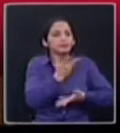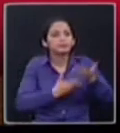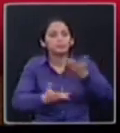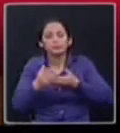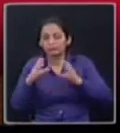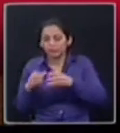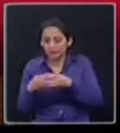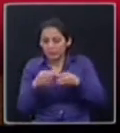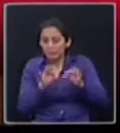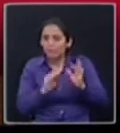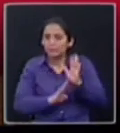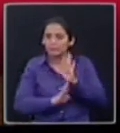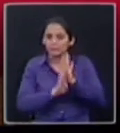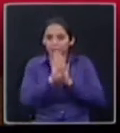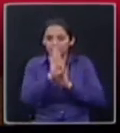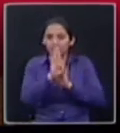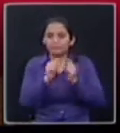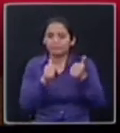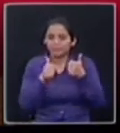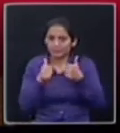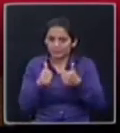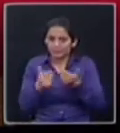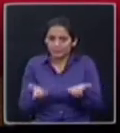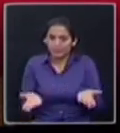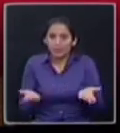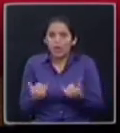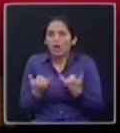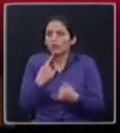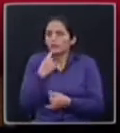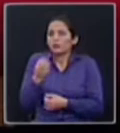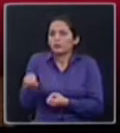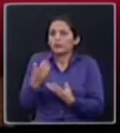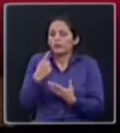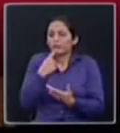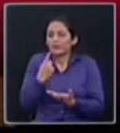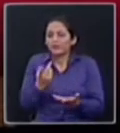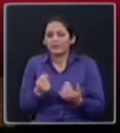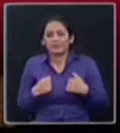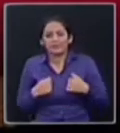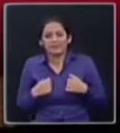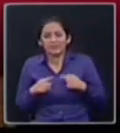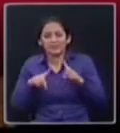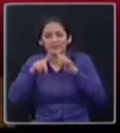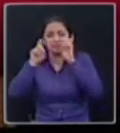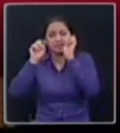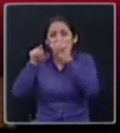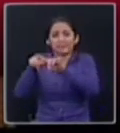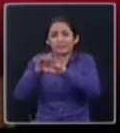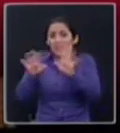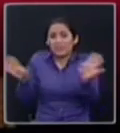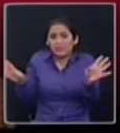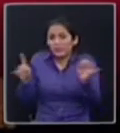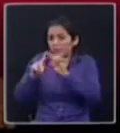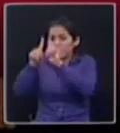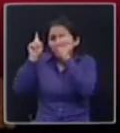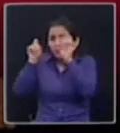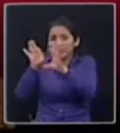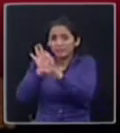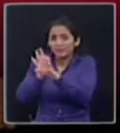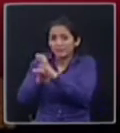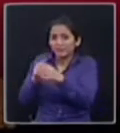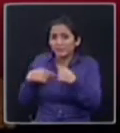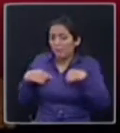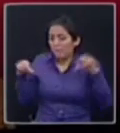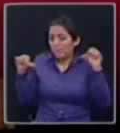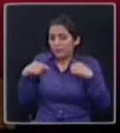tiene que ser el mensaje para la ciudadanía. Pero no regresar a lo que usted me está diciendo ahora, que antes se hacía así. nada, le estoy preguntando cómo es el Consejo de Participación. Si no estoy haciendo